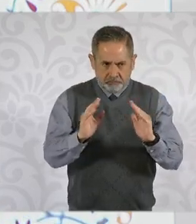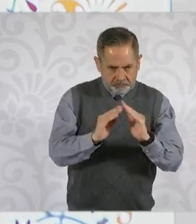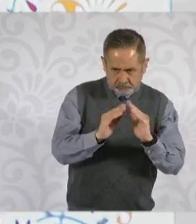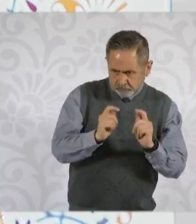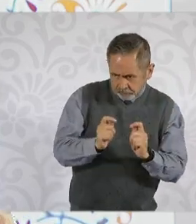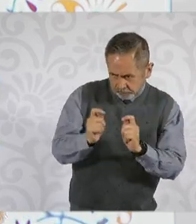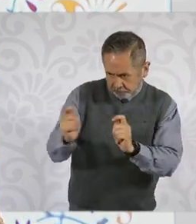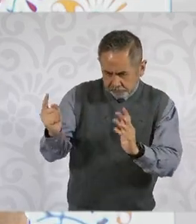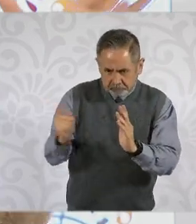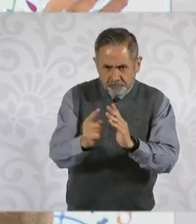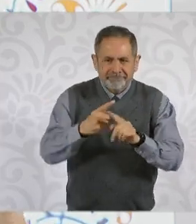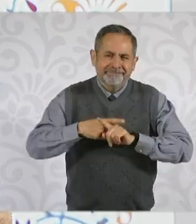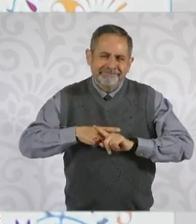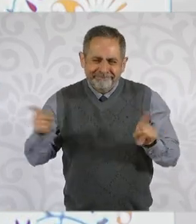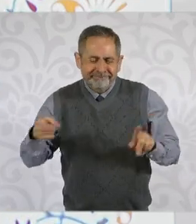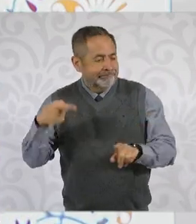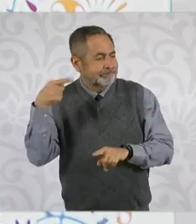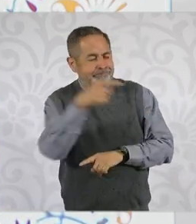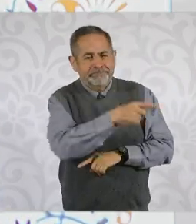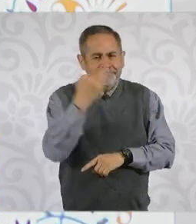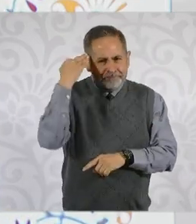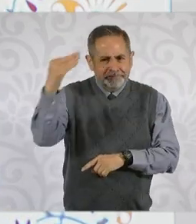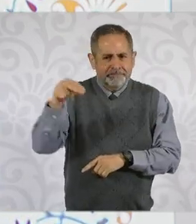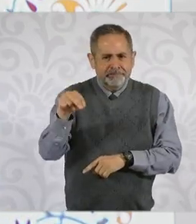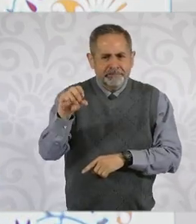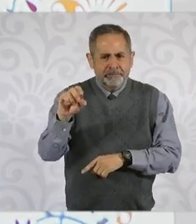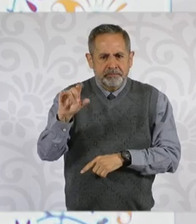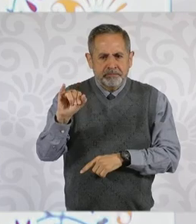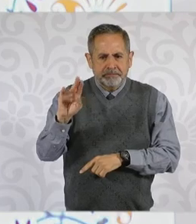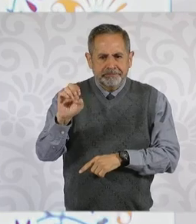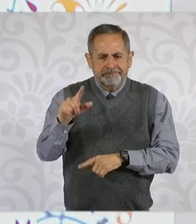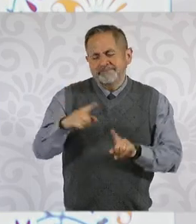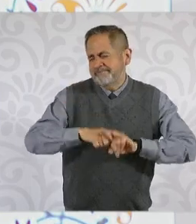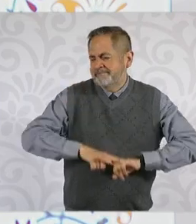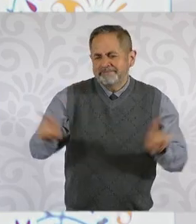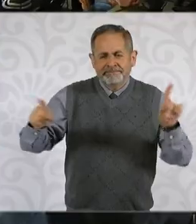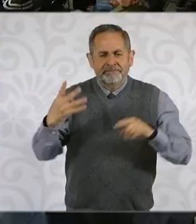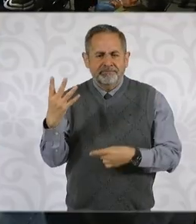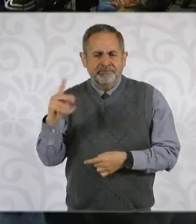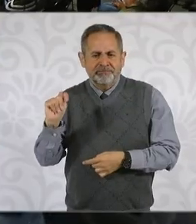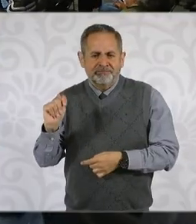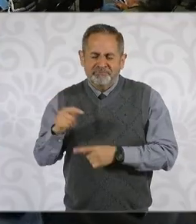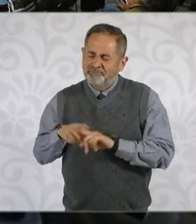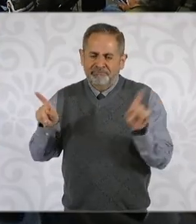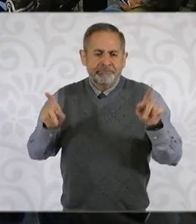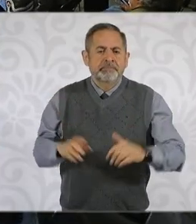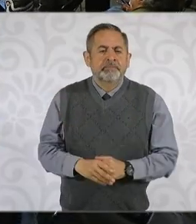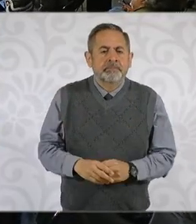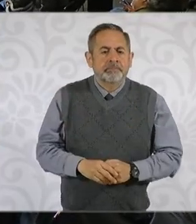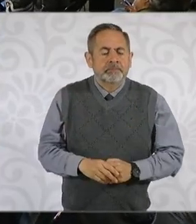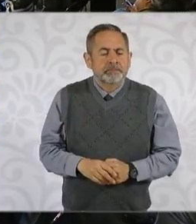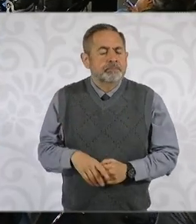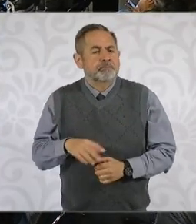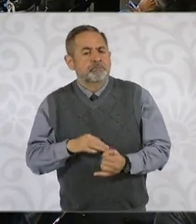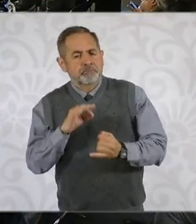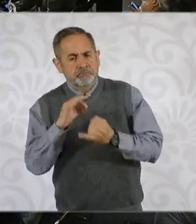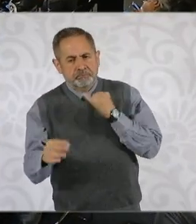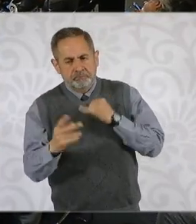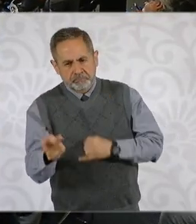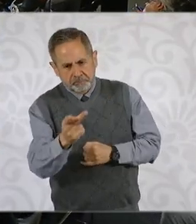el periodo neoliberal y la Cuarta Transformación. Y por último, presidenta, muchas gracias. Y por último,